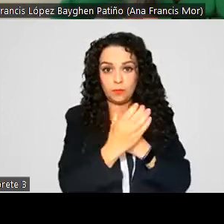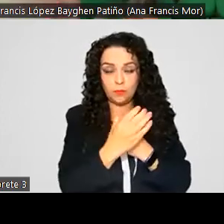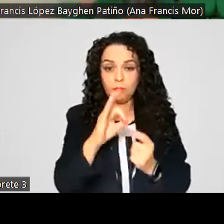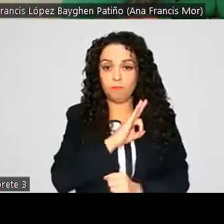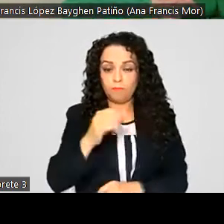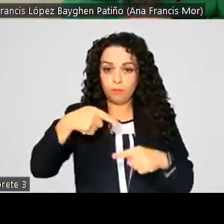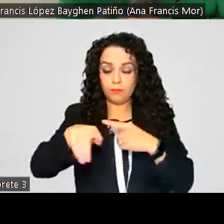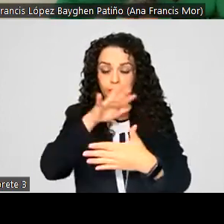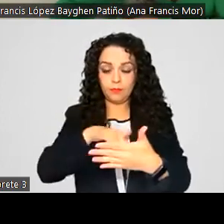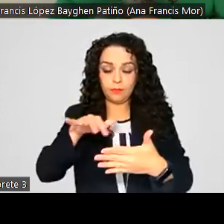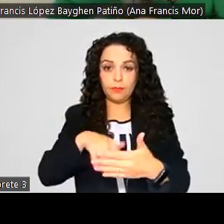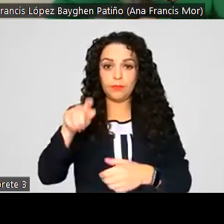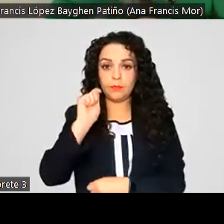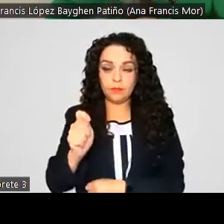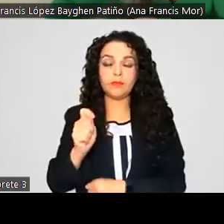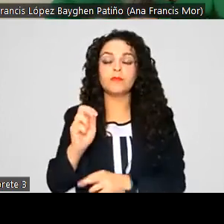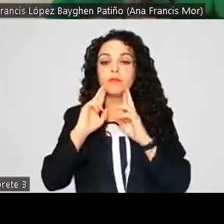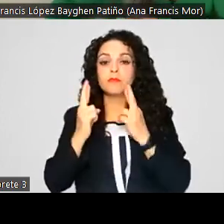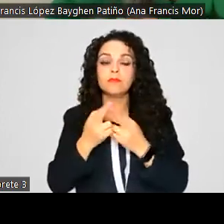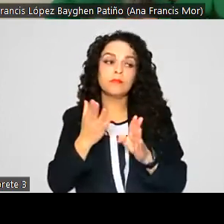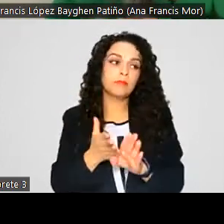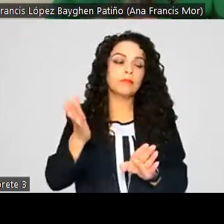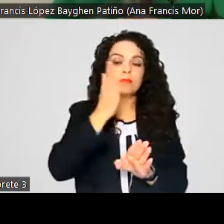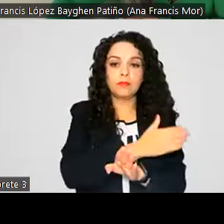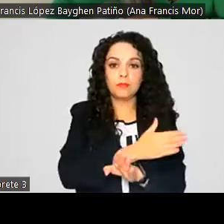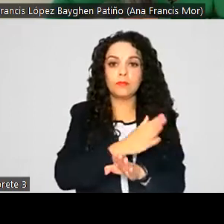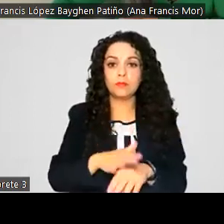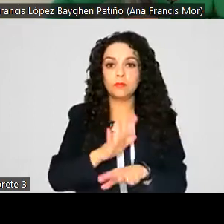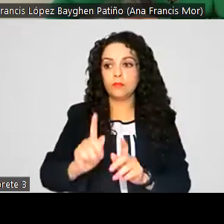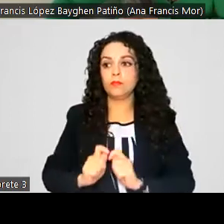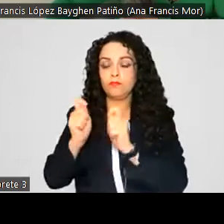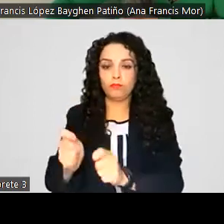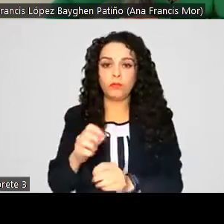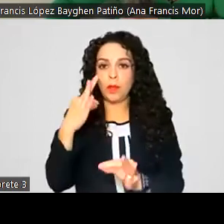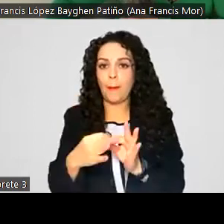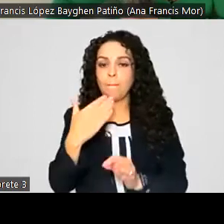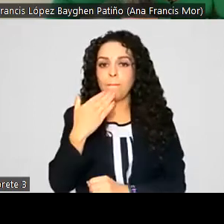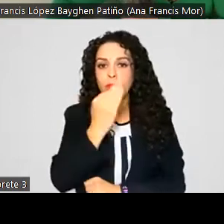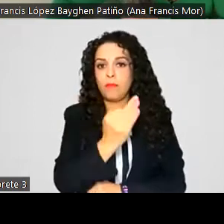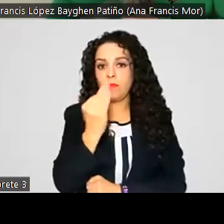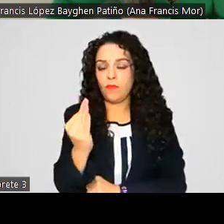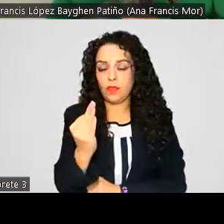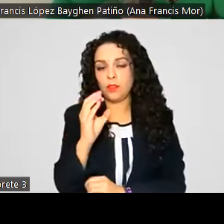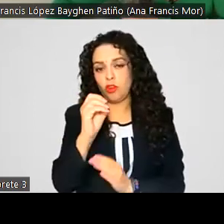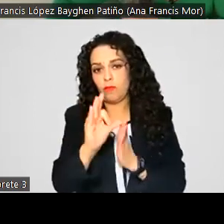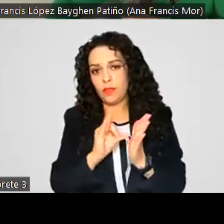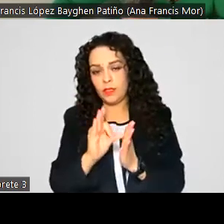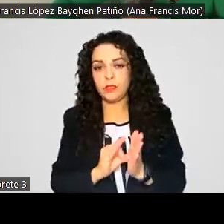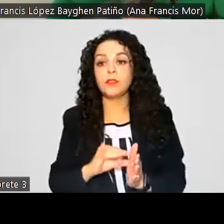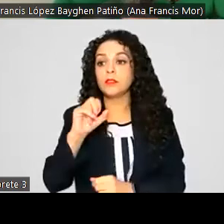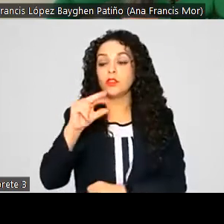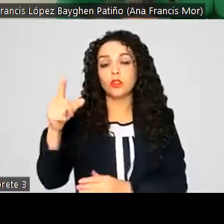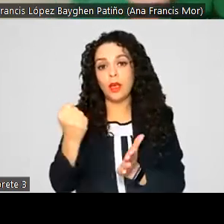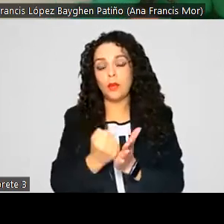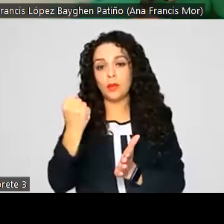del acta de la sesión anterior, toda vez que esta fue remitida en tiempo y forma para su conocimiento y, en ese sentido, si es de aprobarse.